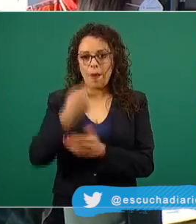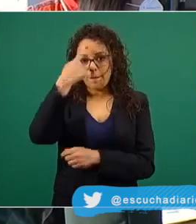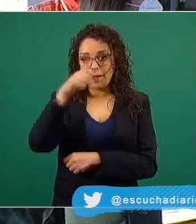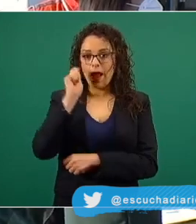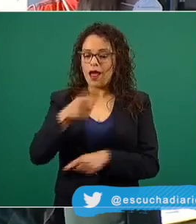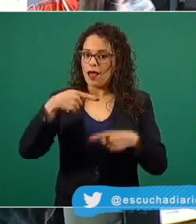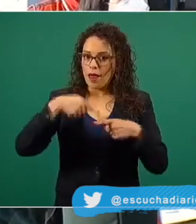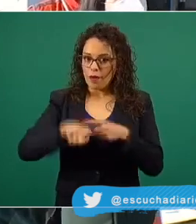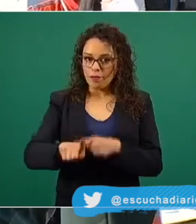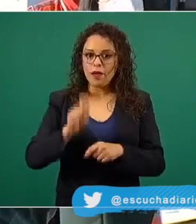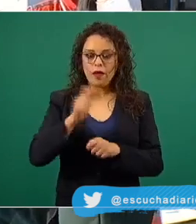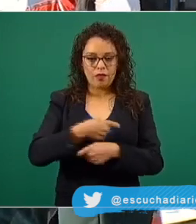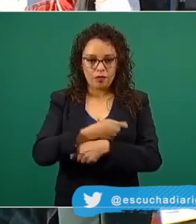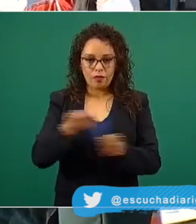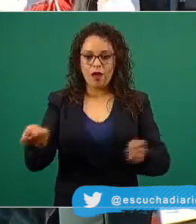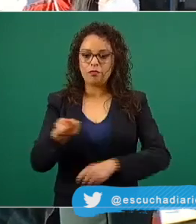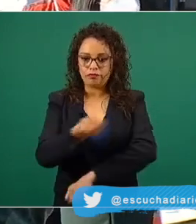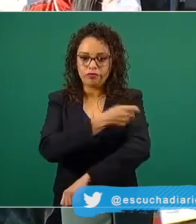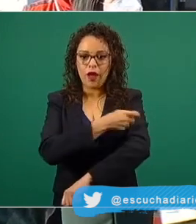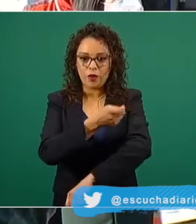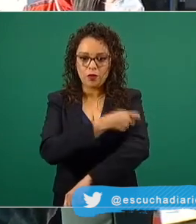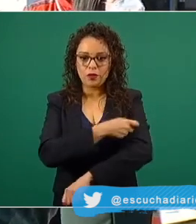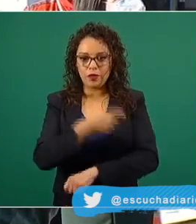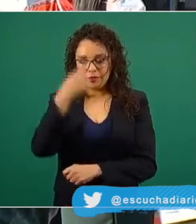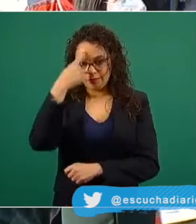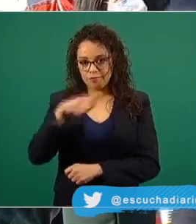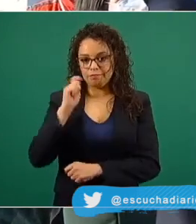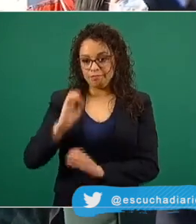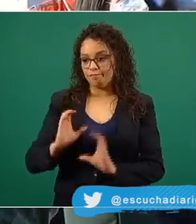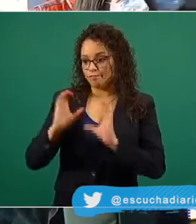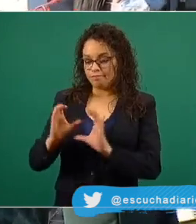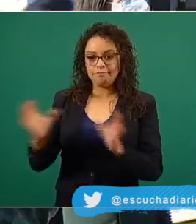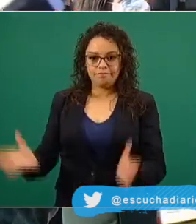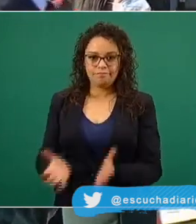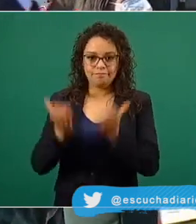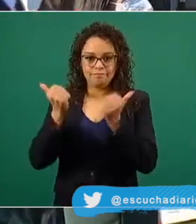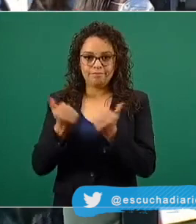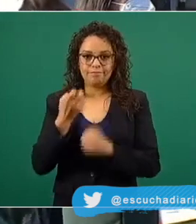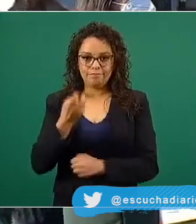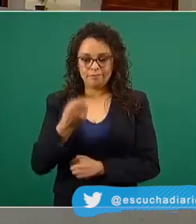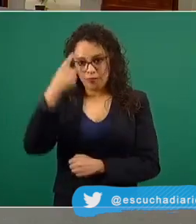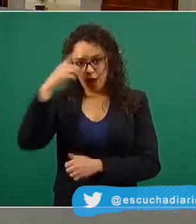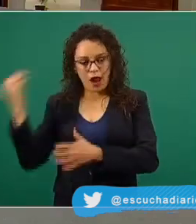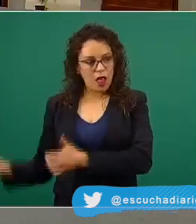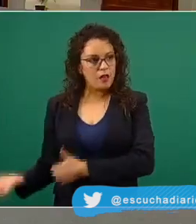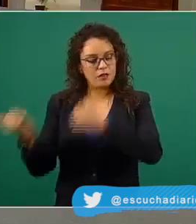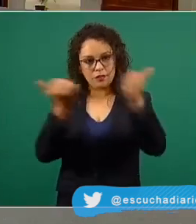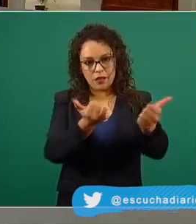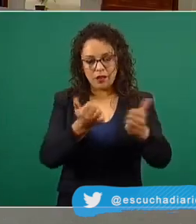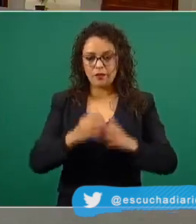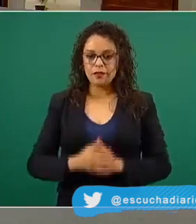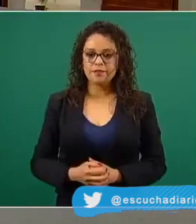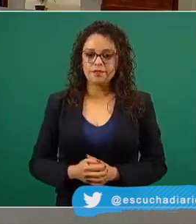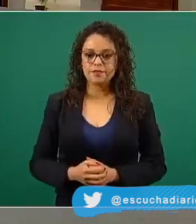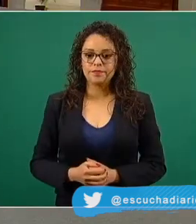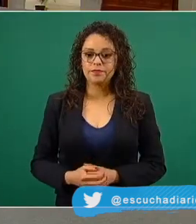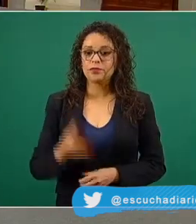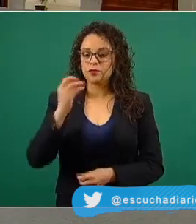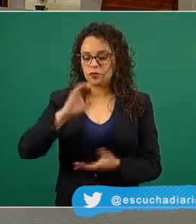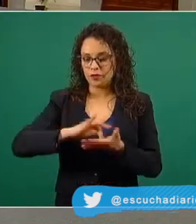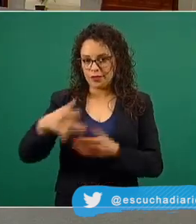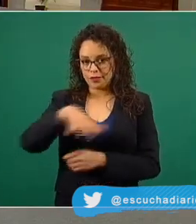operación para salvaguardar las vacunas durante el traslado. Gracias, general.